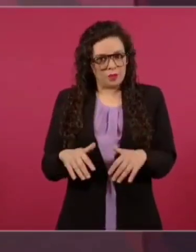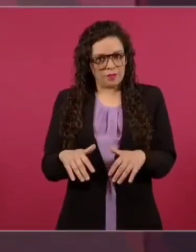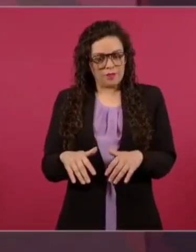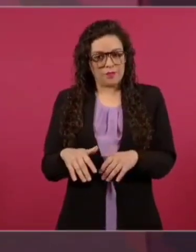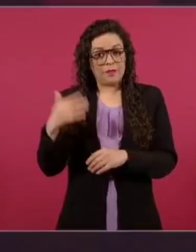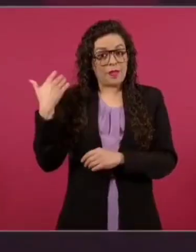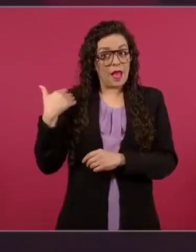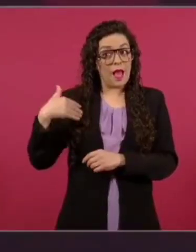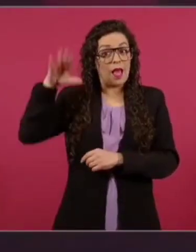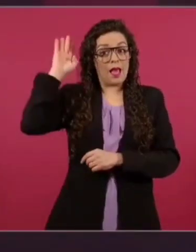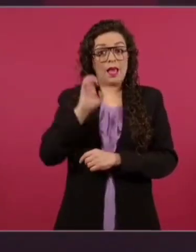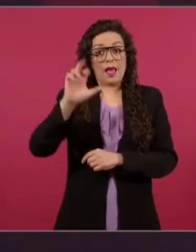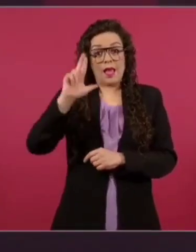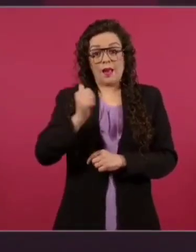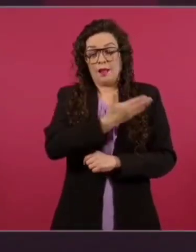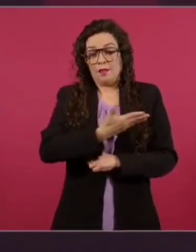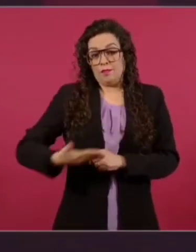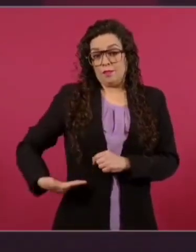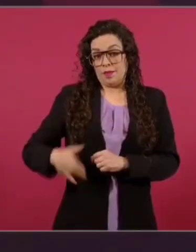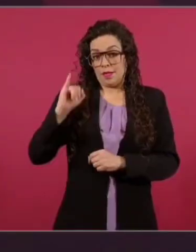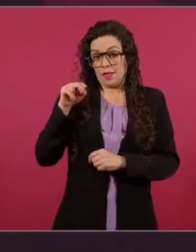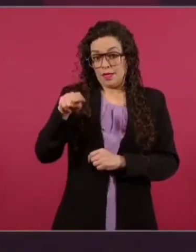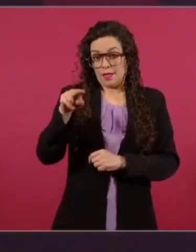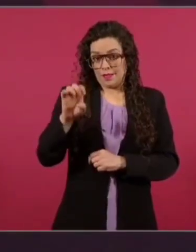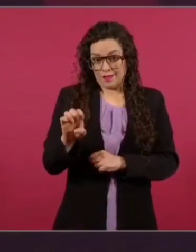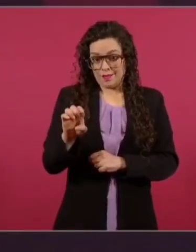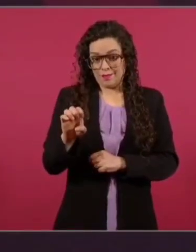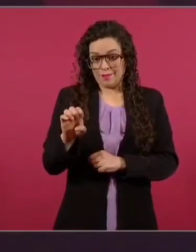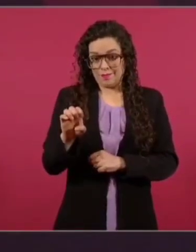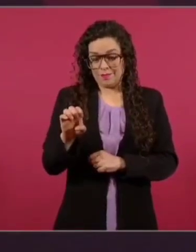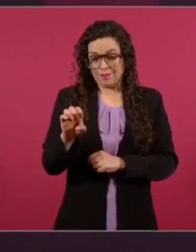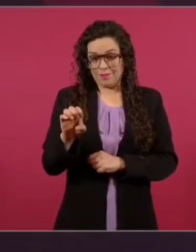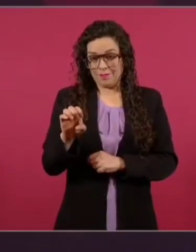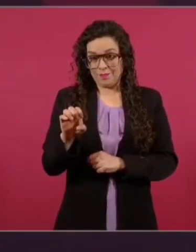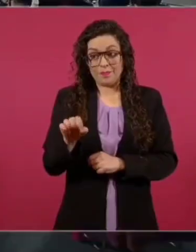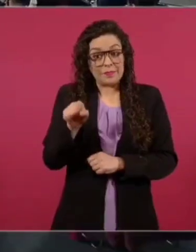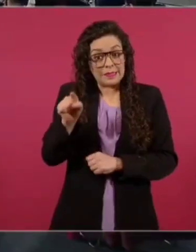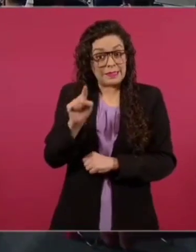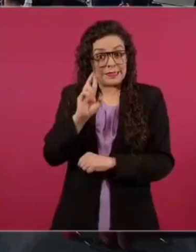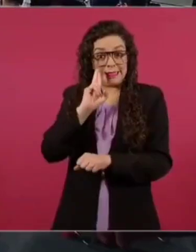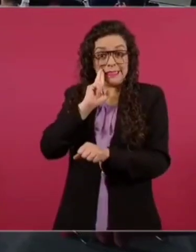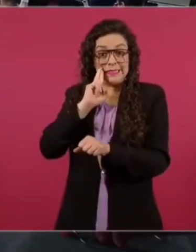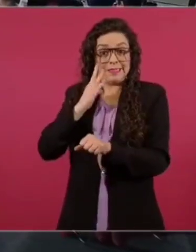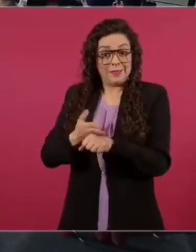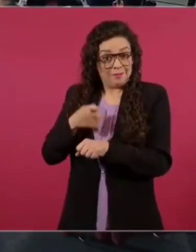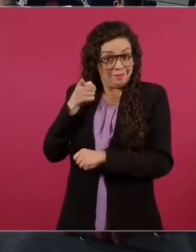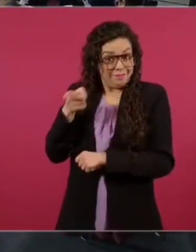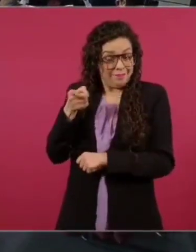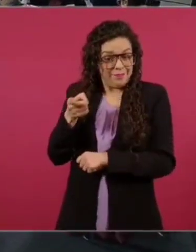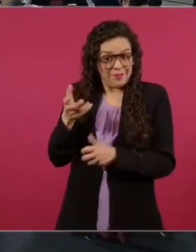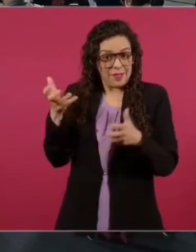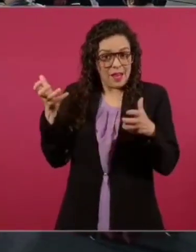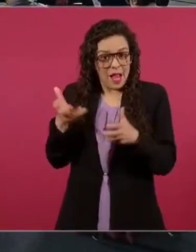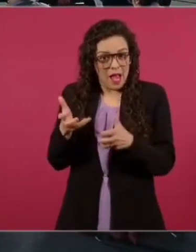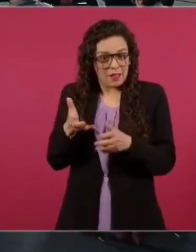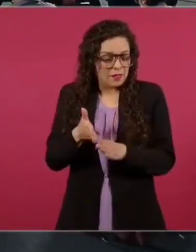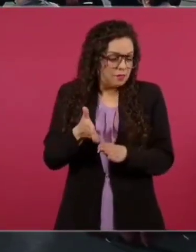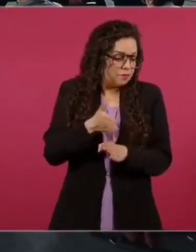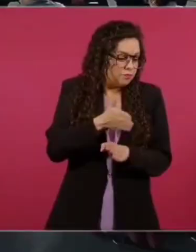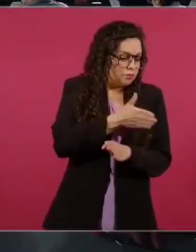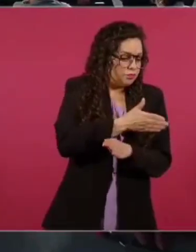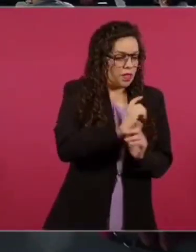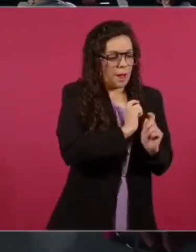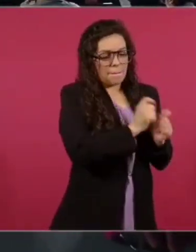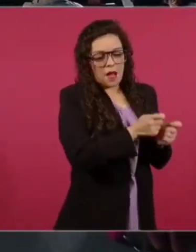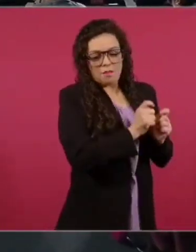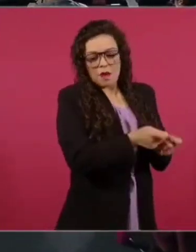que le tocó distribuir los anteriores plurinominales,